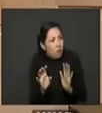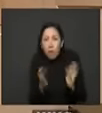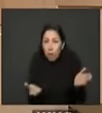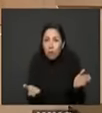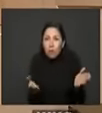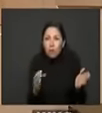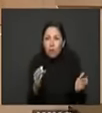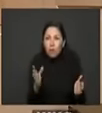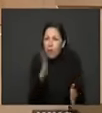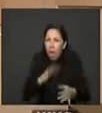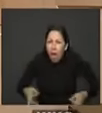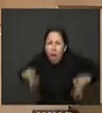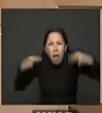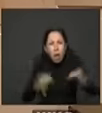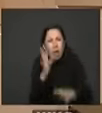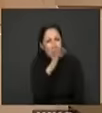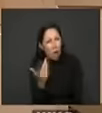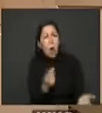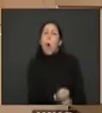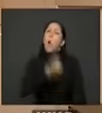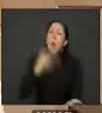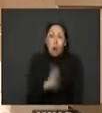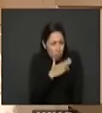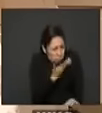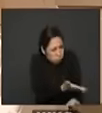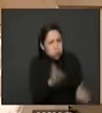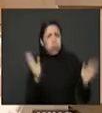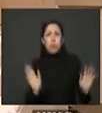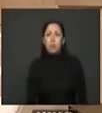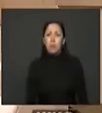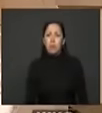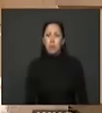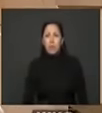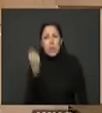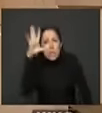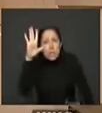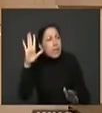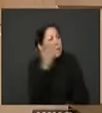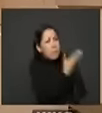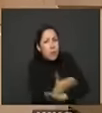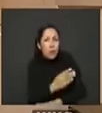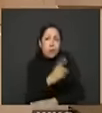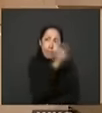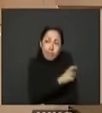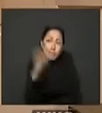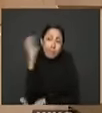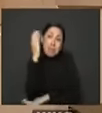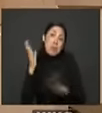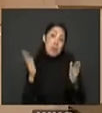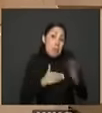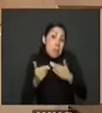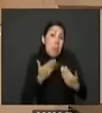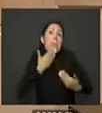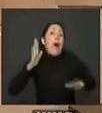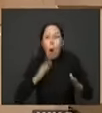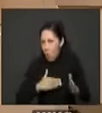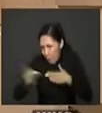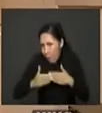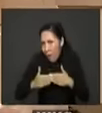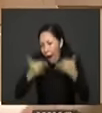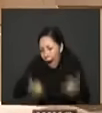colombiano no haya hecho eso por esos 15 millones de colombianos antes pero bueno más vale tarde que nunca